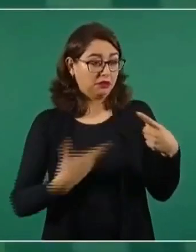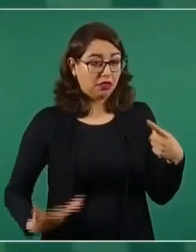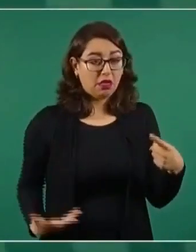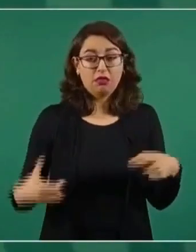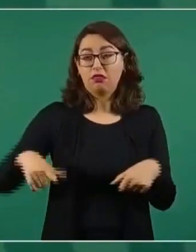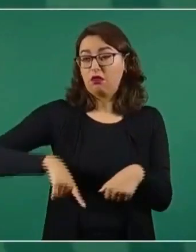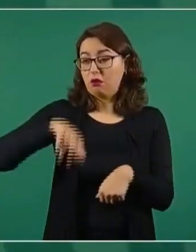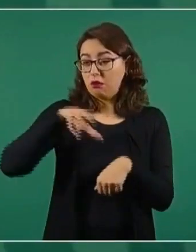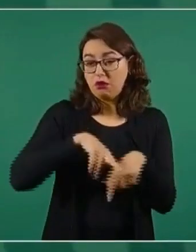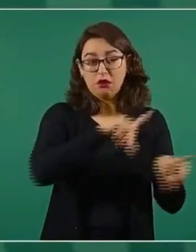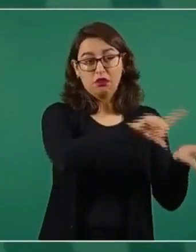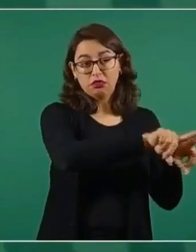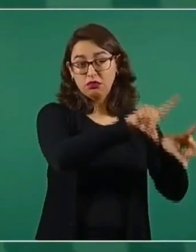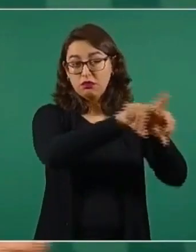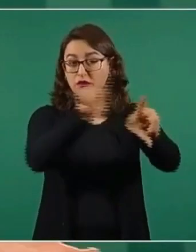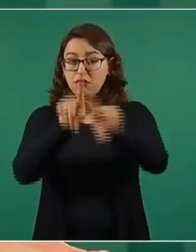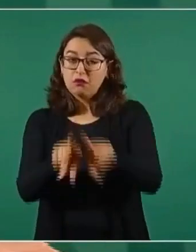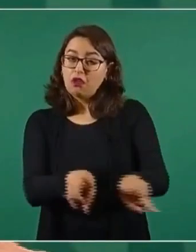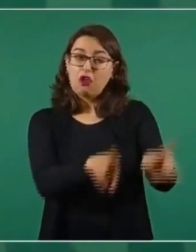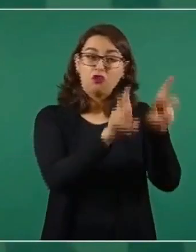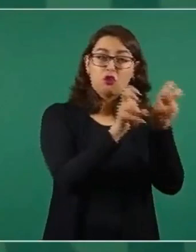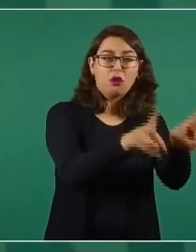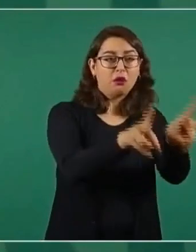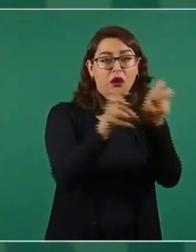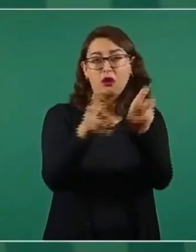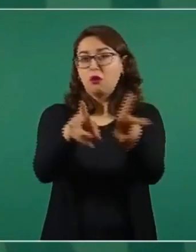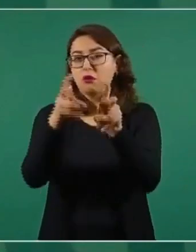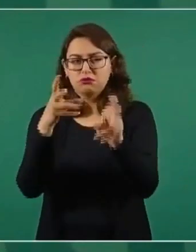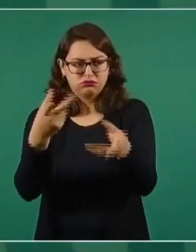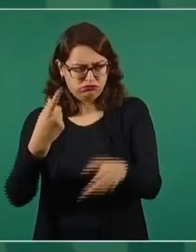¿por qué nosotros no?